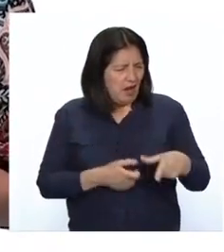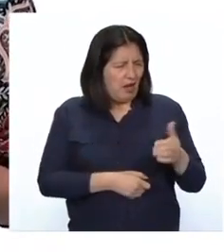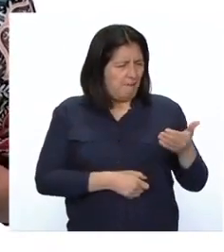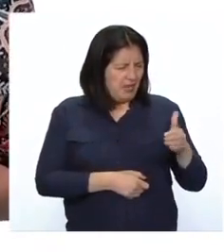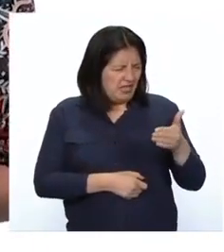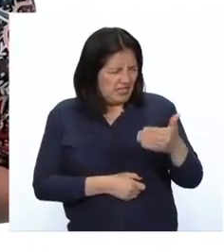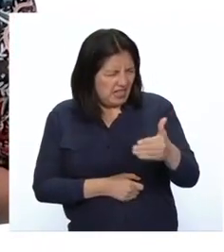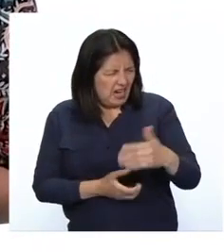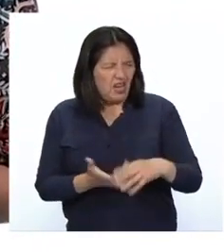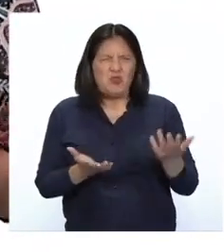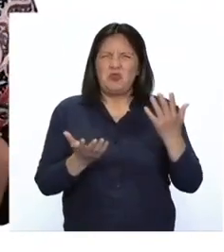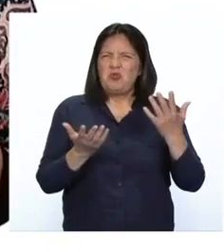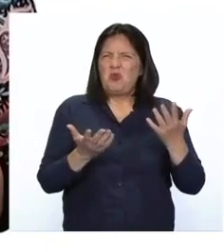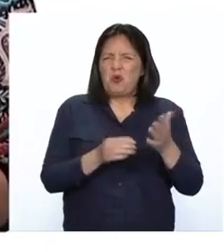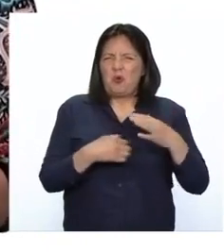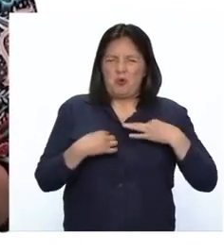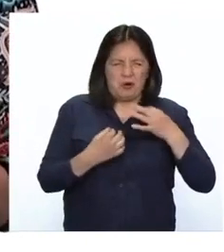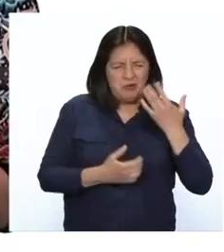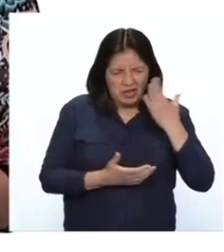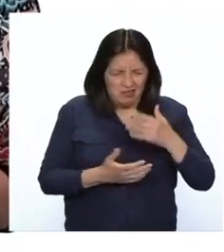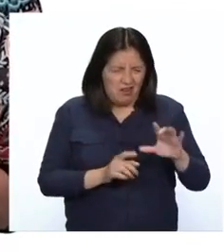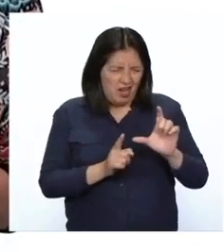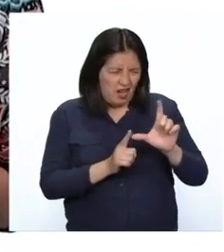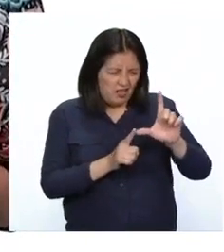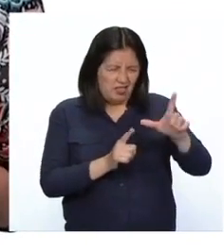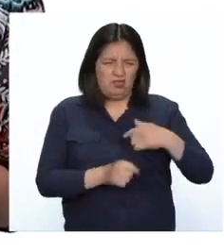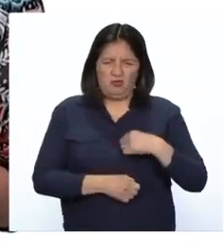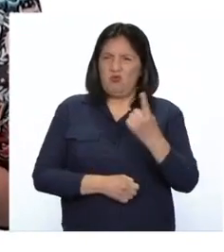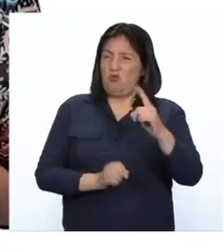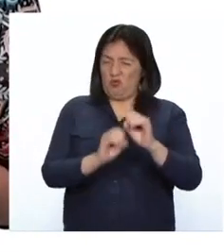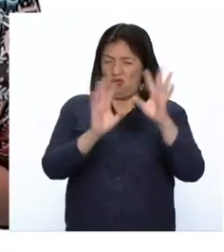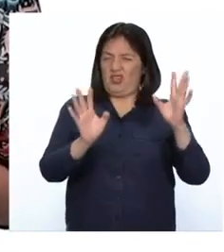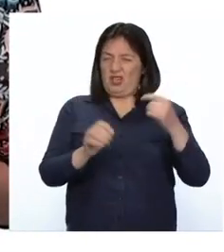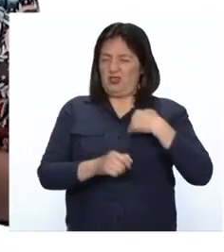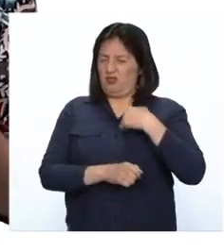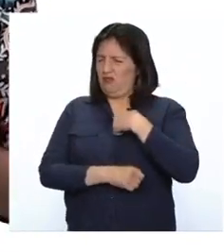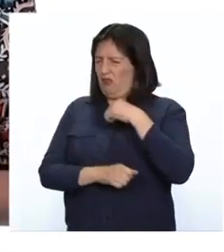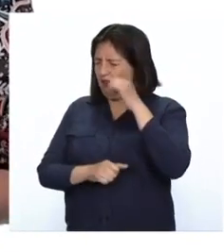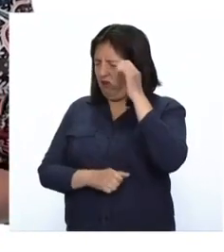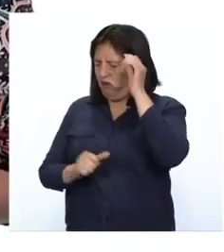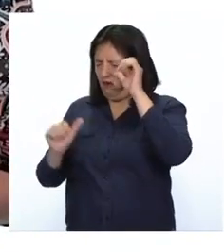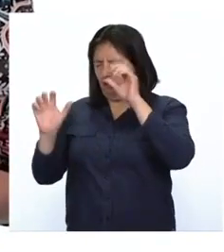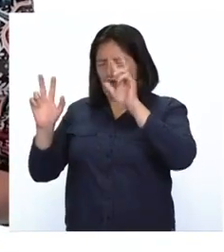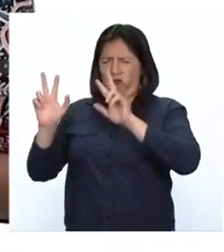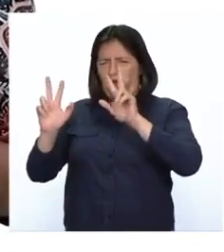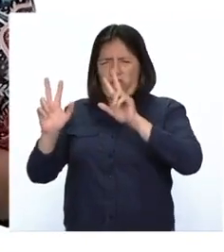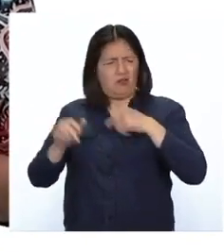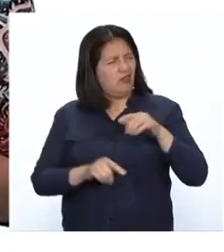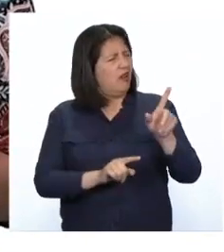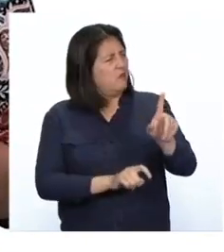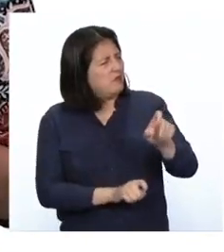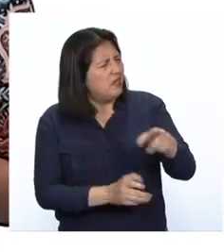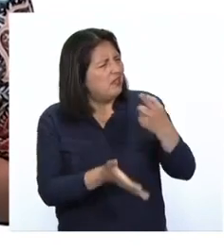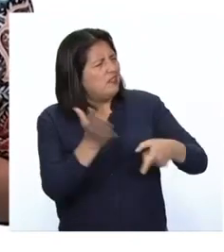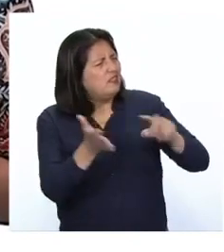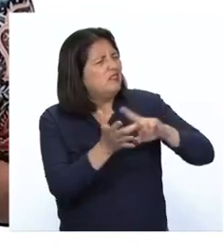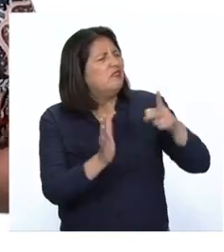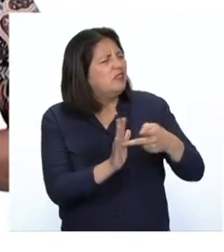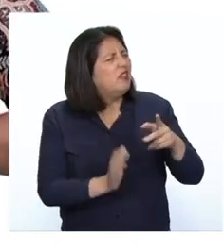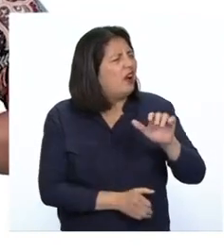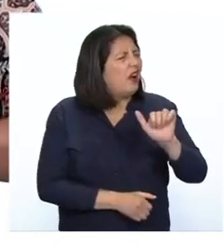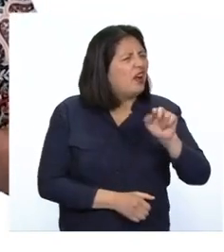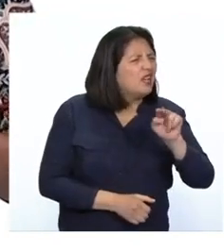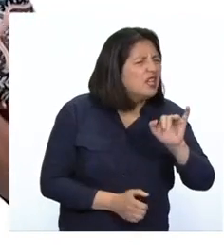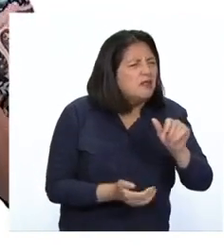carne oscura y lentejitas. Un día, muy confundida, yo le pregunté a Teresa qué es la anemia. Entonces, ella me